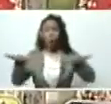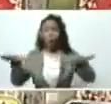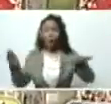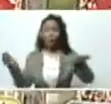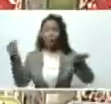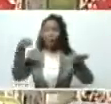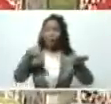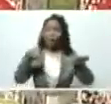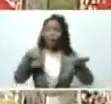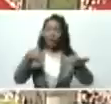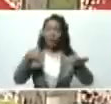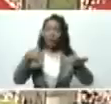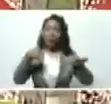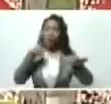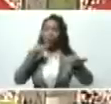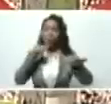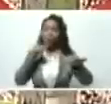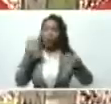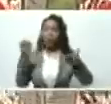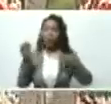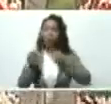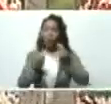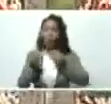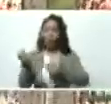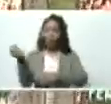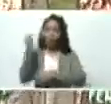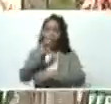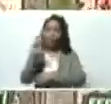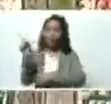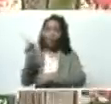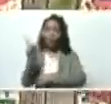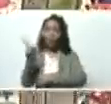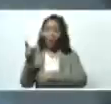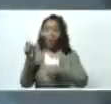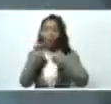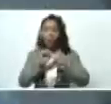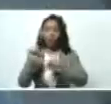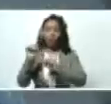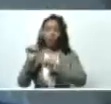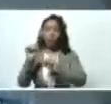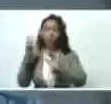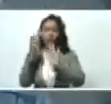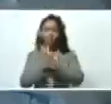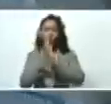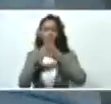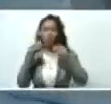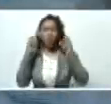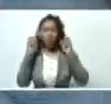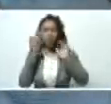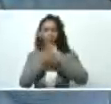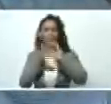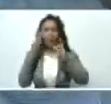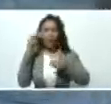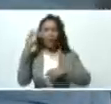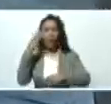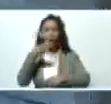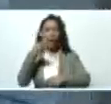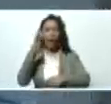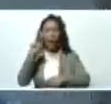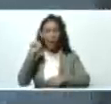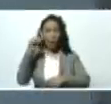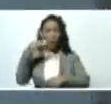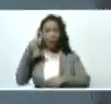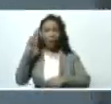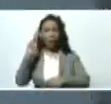además ineficiente de derroche de los fertilizantes sobre todo de la URIA y del NPK a partir